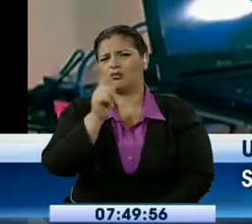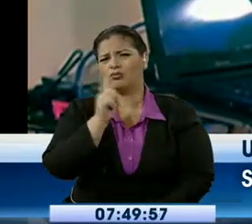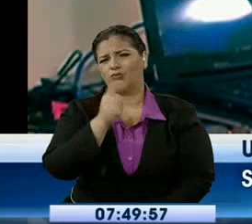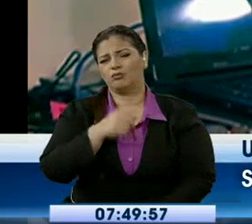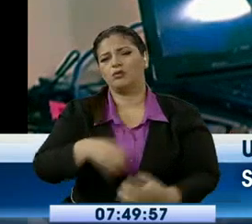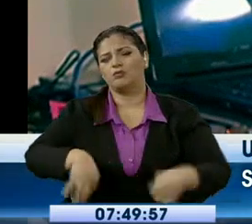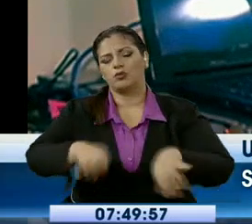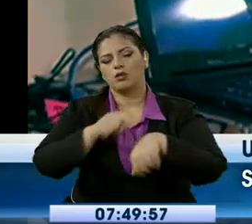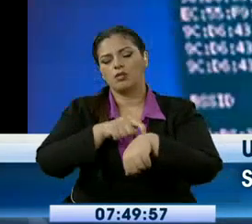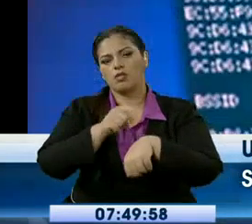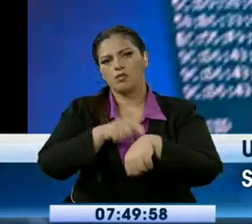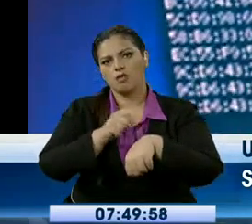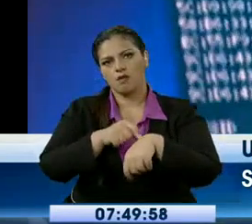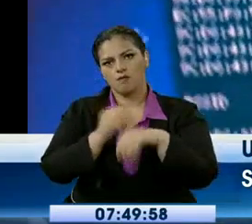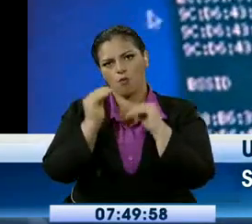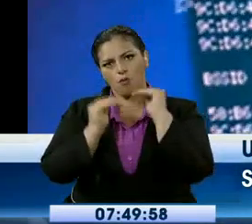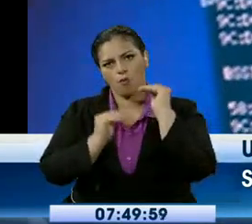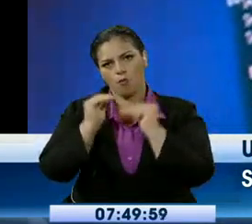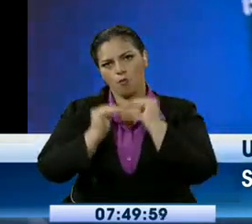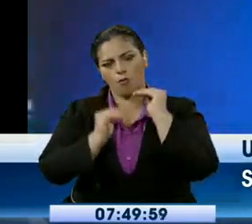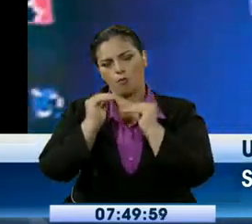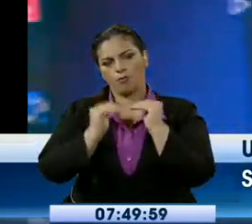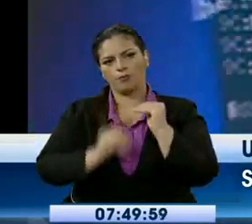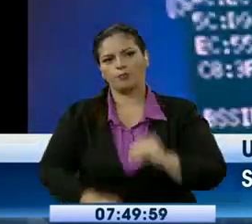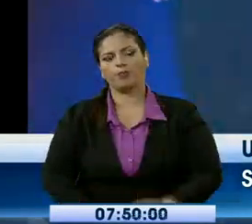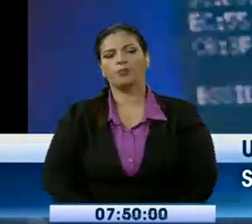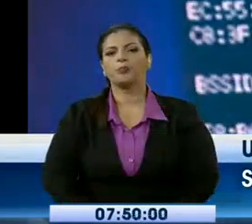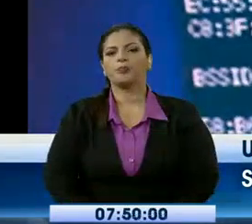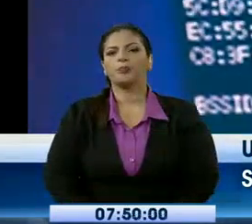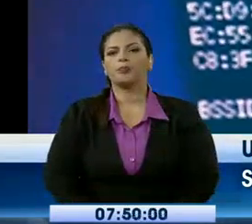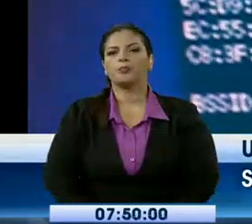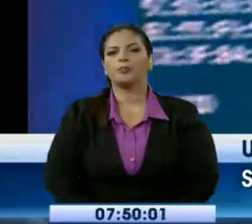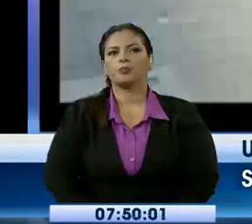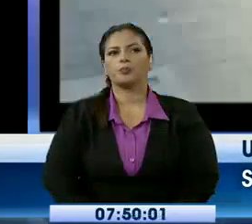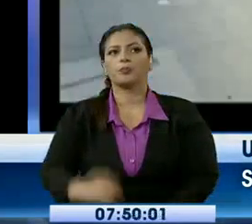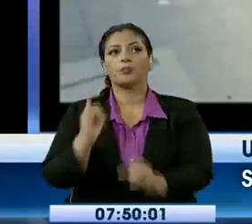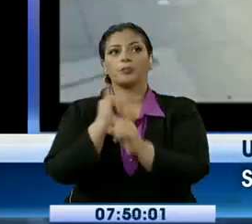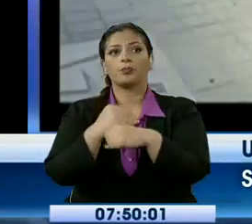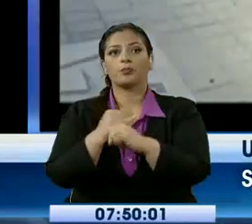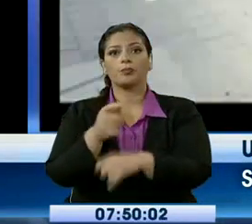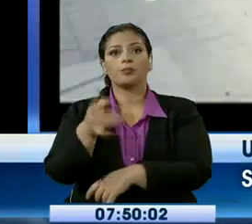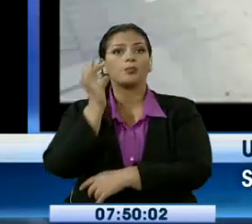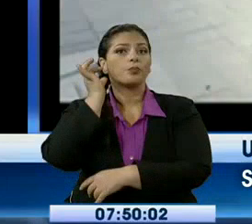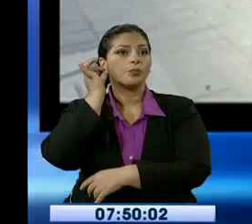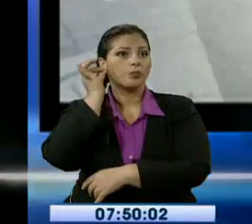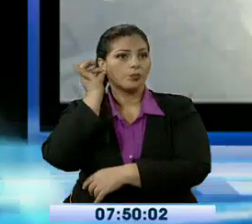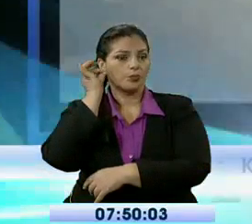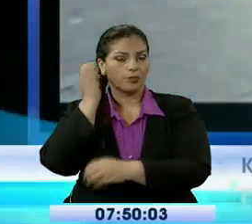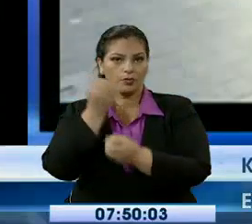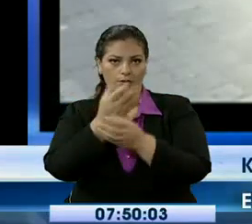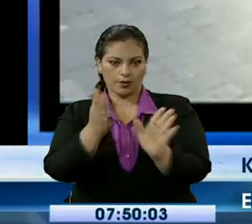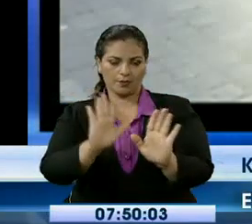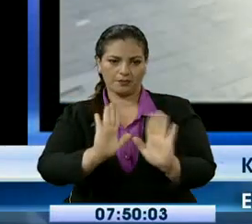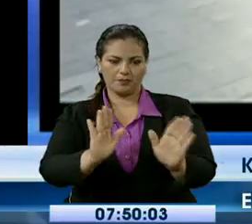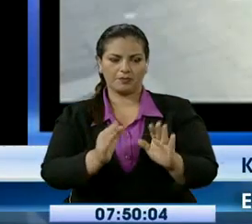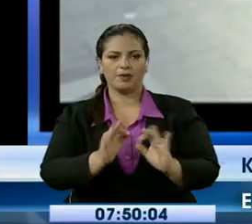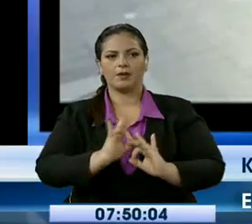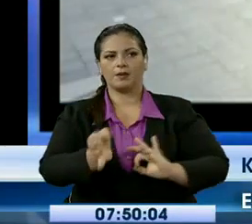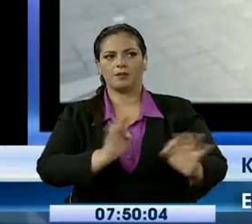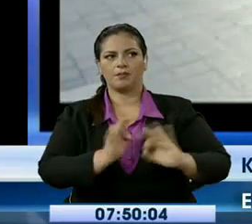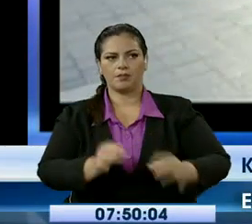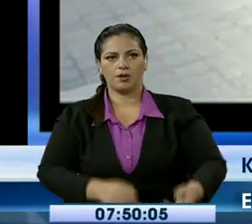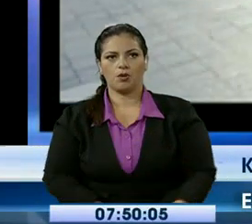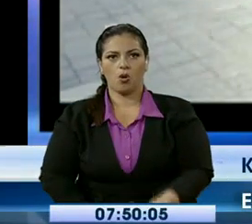Karina Astudillo explica la estructura del juego y su funcionalidad. Y luego de eso se lo muestra a usted en un mapa de la ciudad.